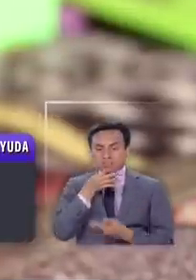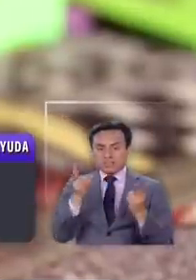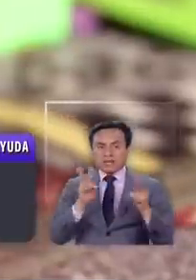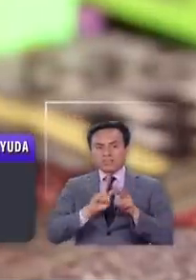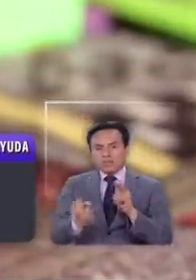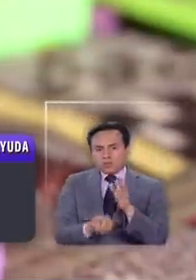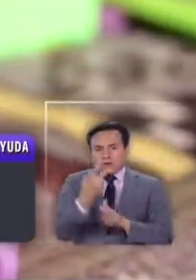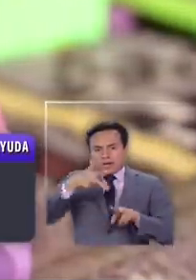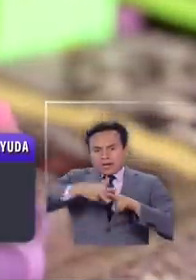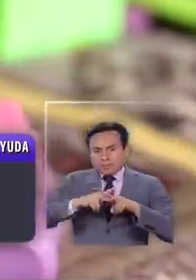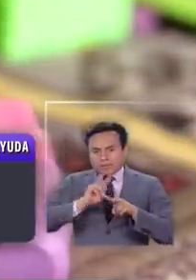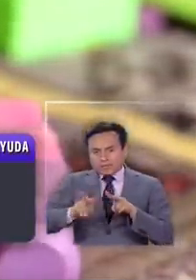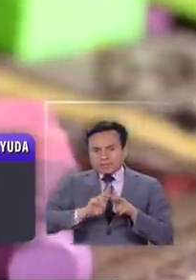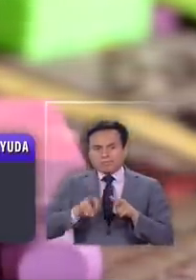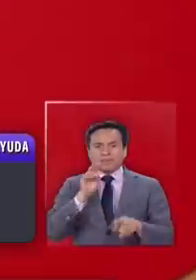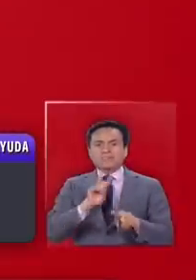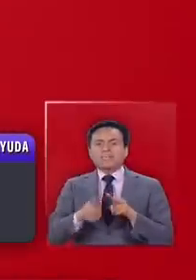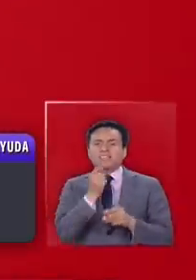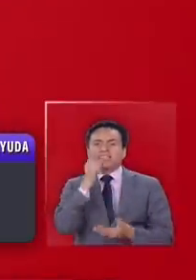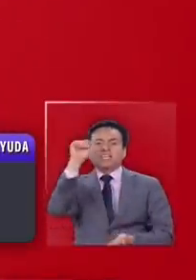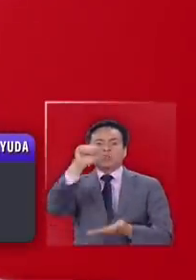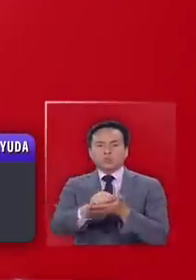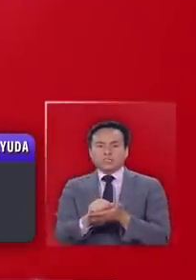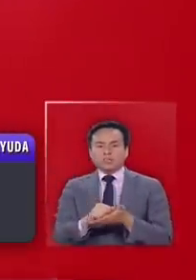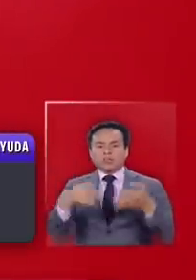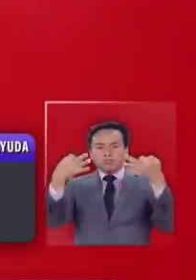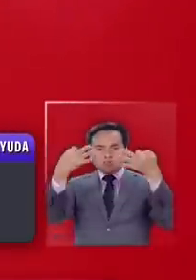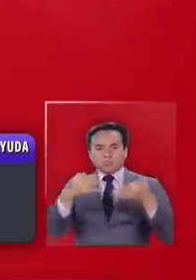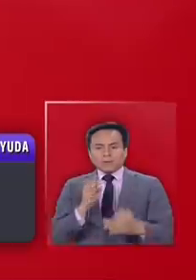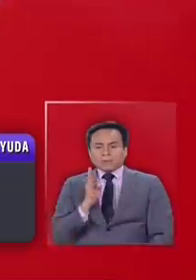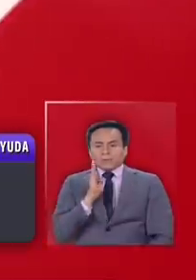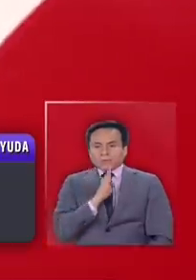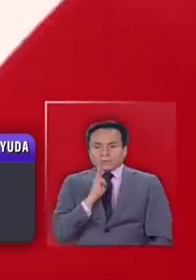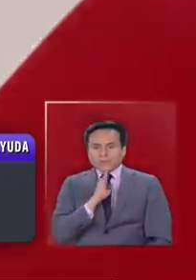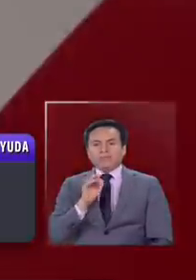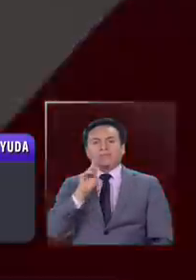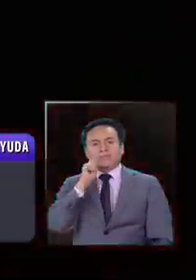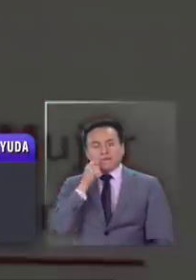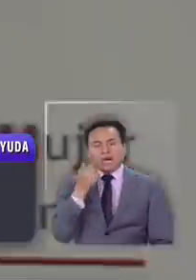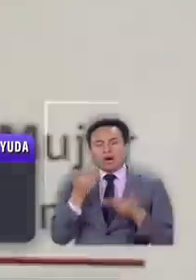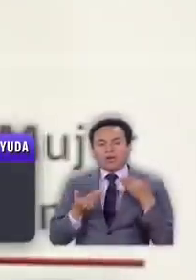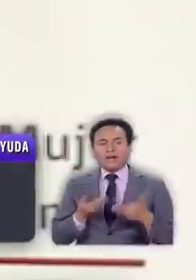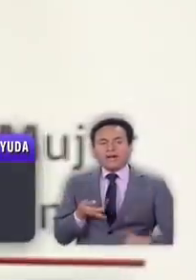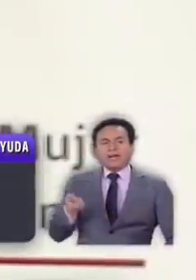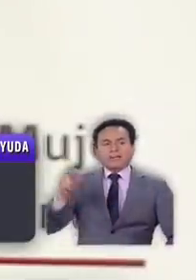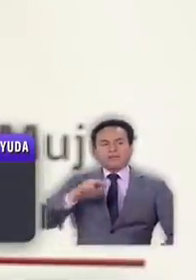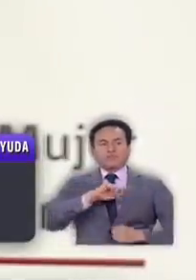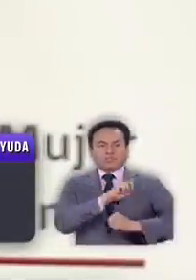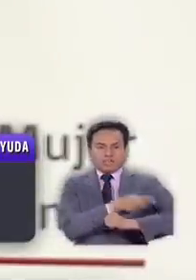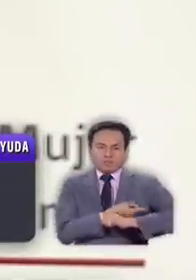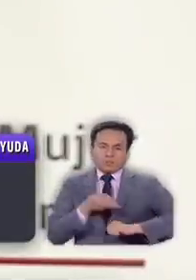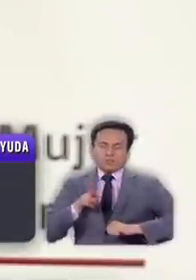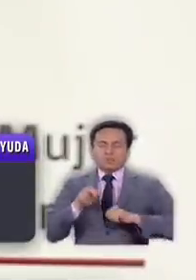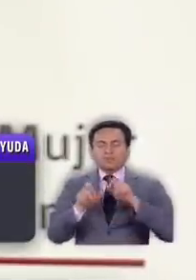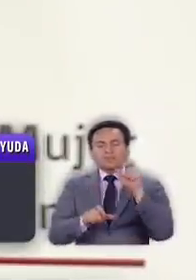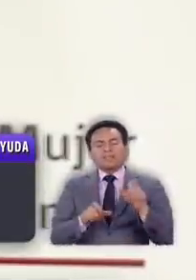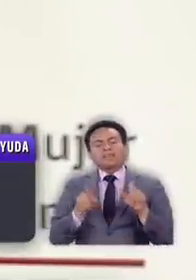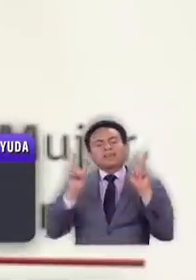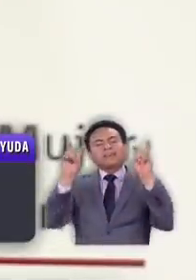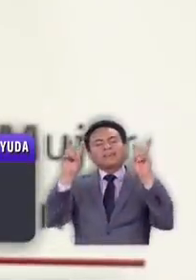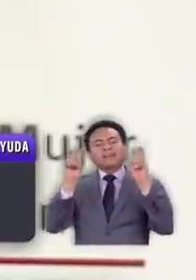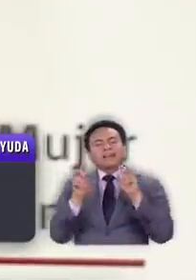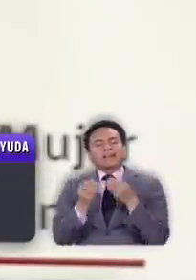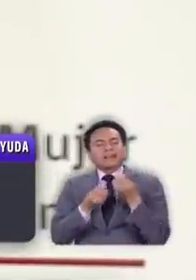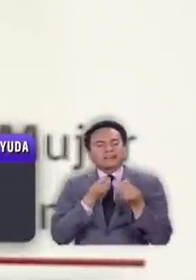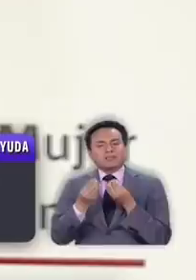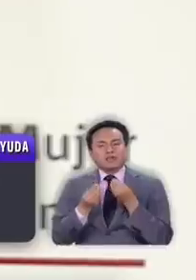implementarán nuevas herramientas para realizar las denuncias de manera más discreta. Y además estamos reforzando para poder liberar en